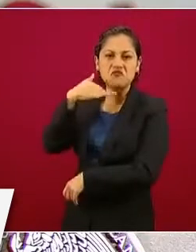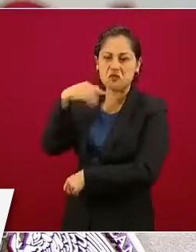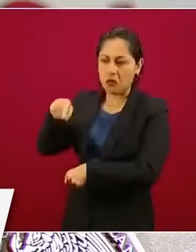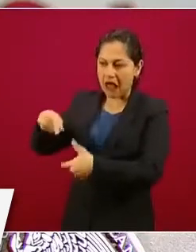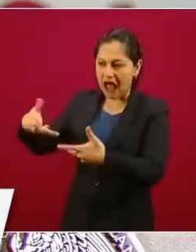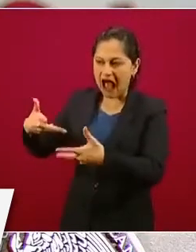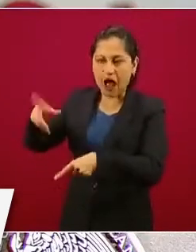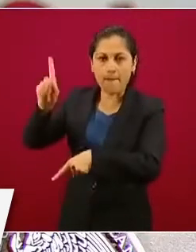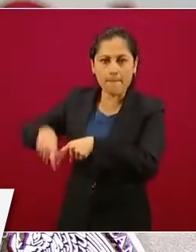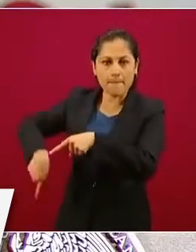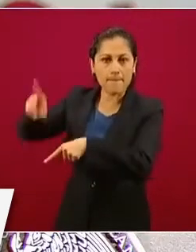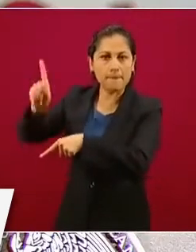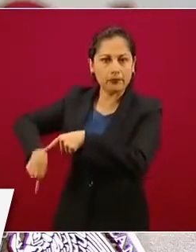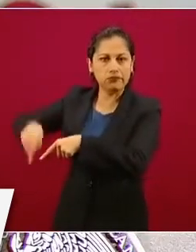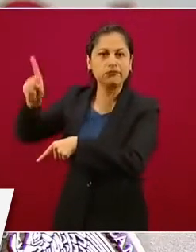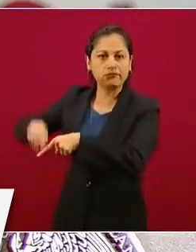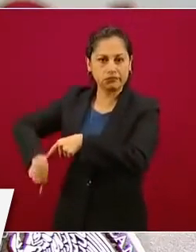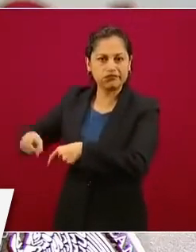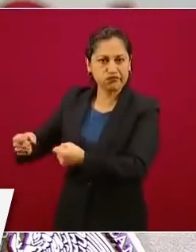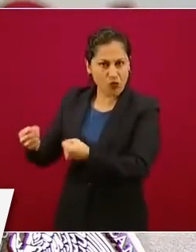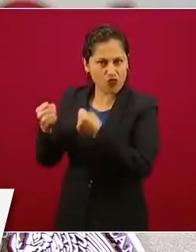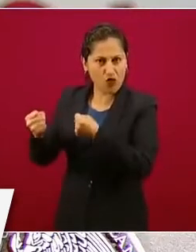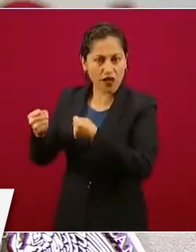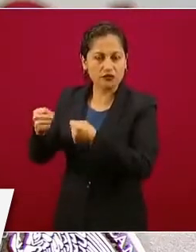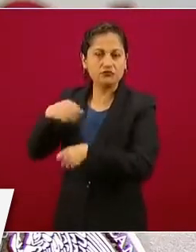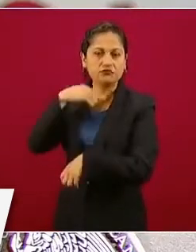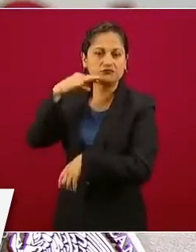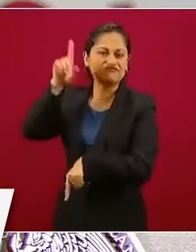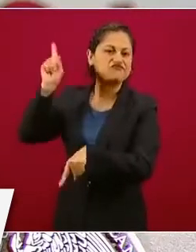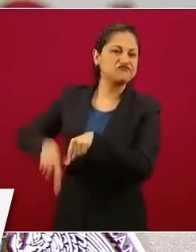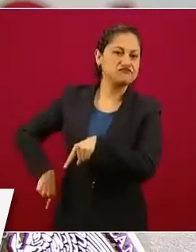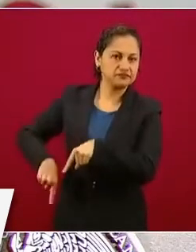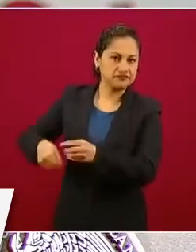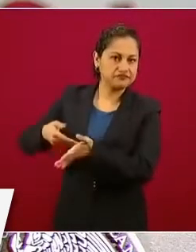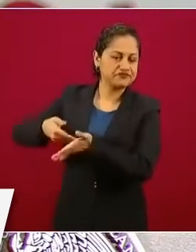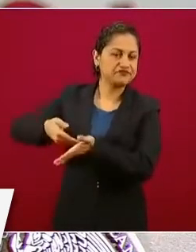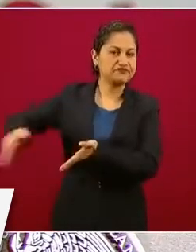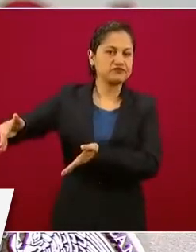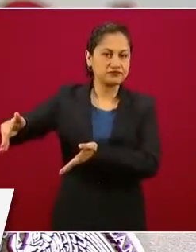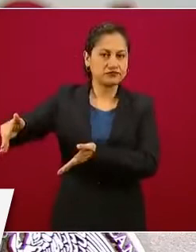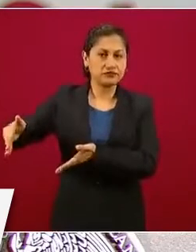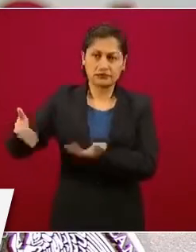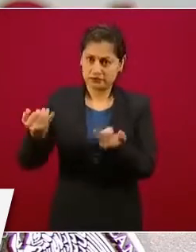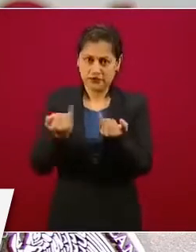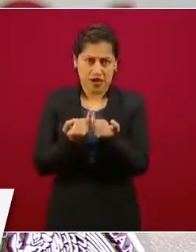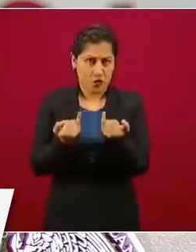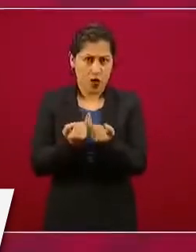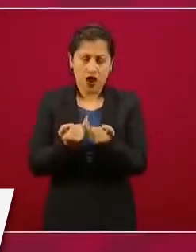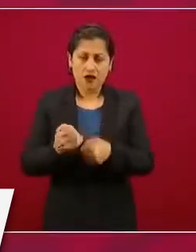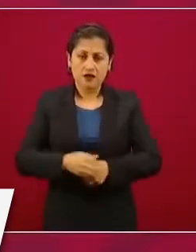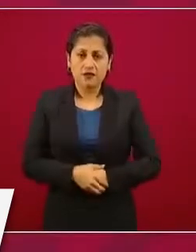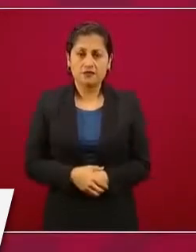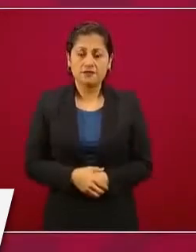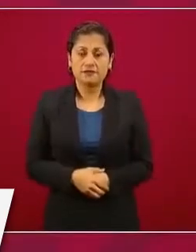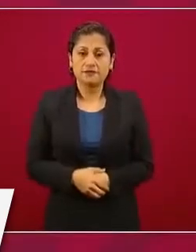a la corrupción. Porque si